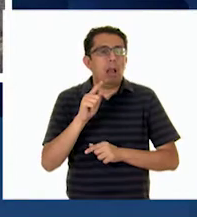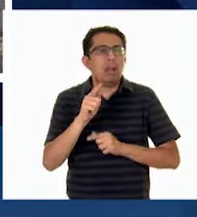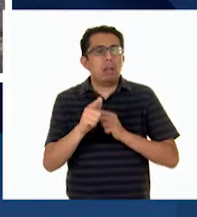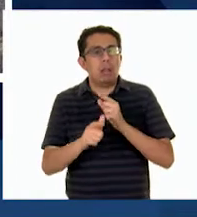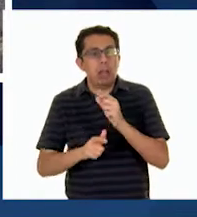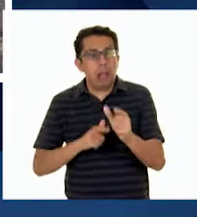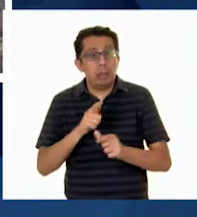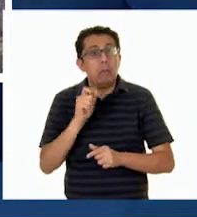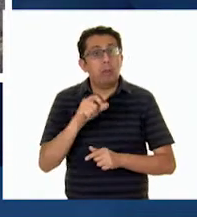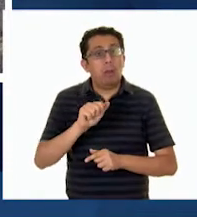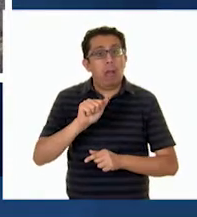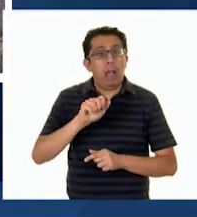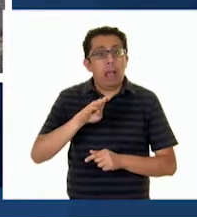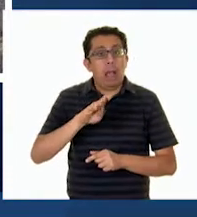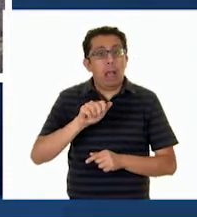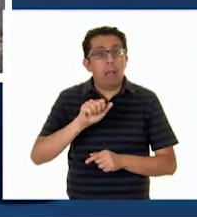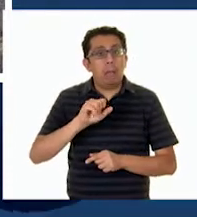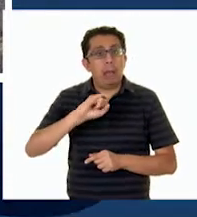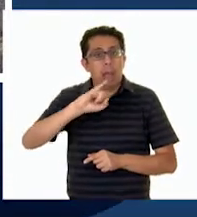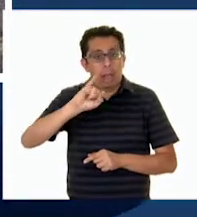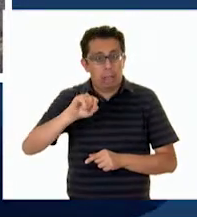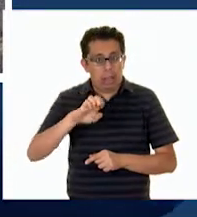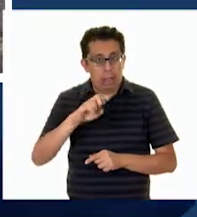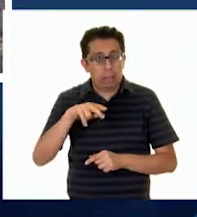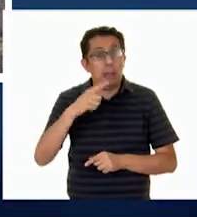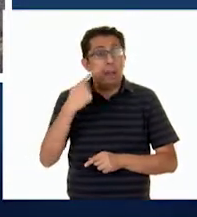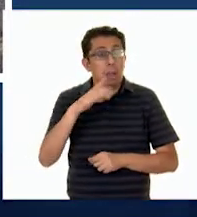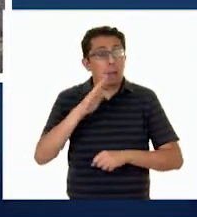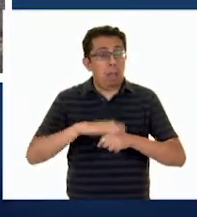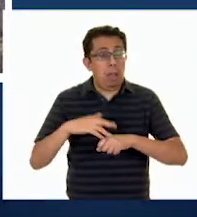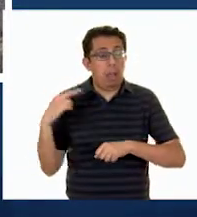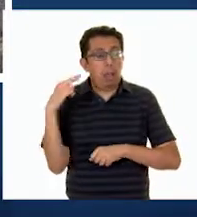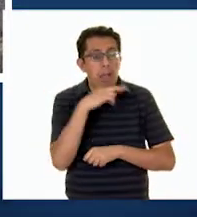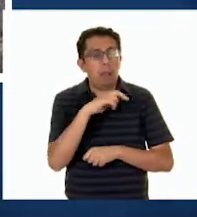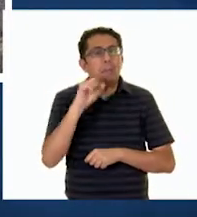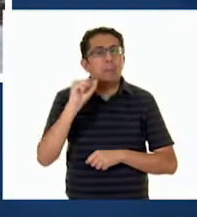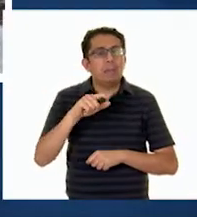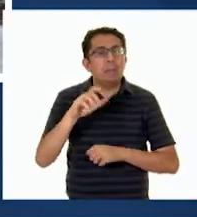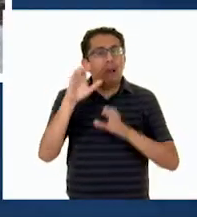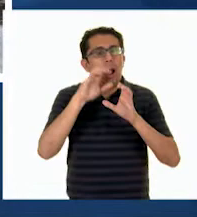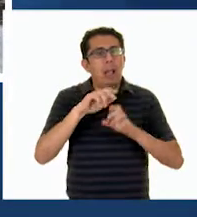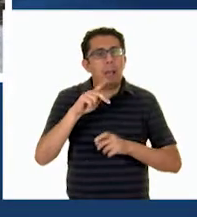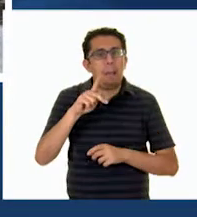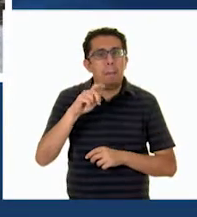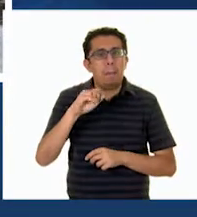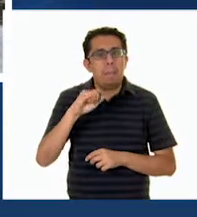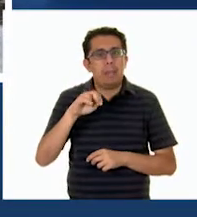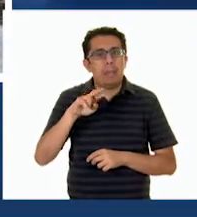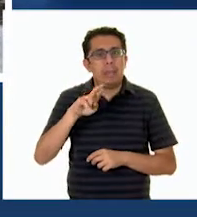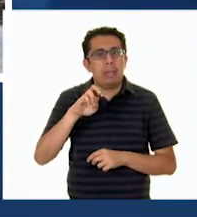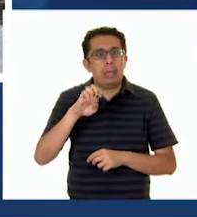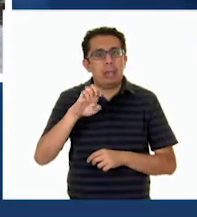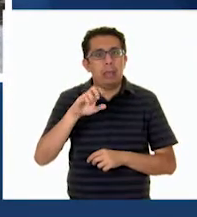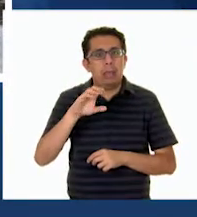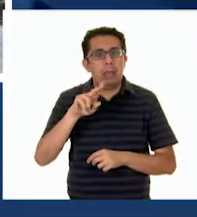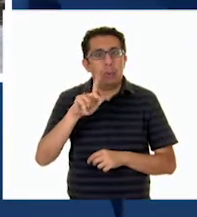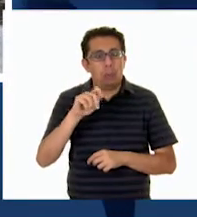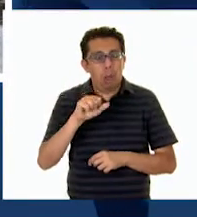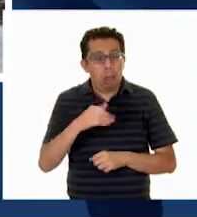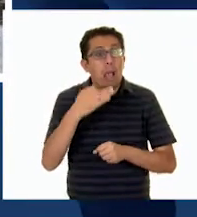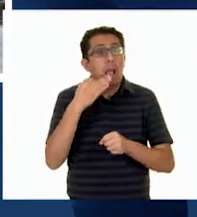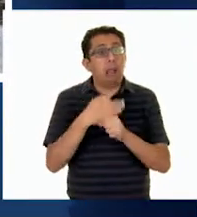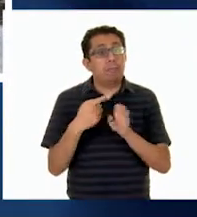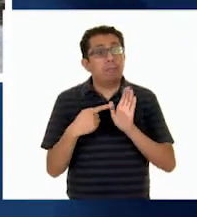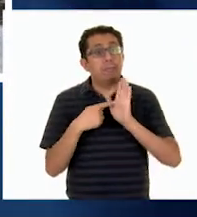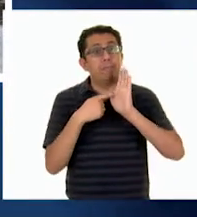también son instrumentales Pero de una velocidad Más rápida Y las pirecuas Que son cantadas Ahora les mostraremos Un fragmento